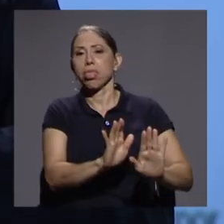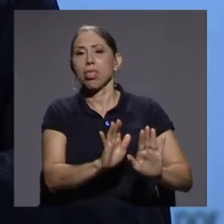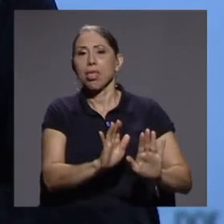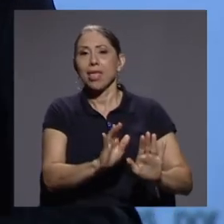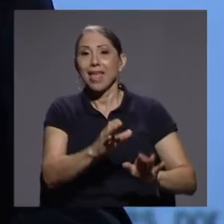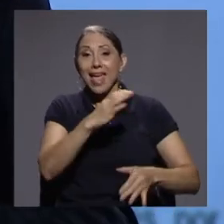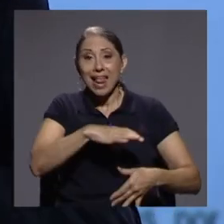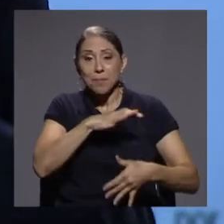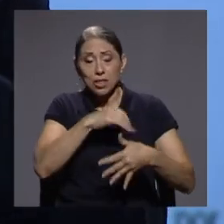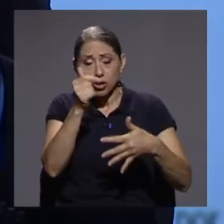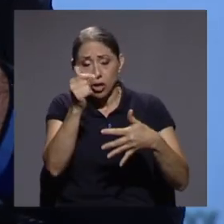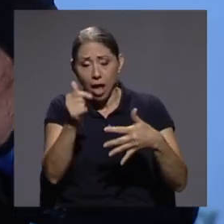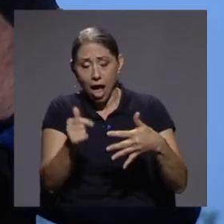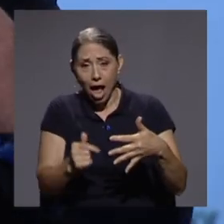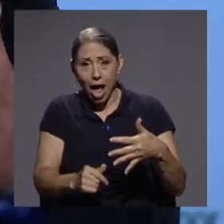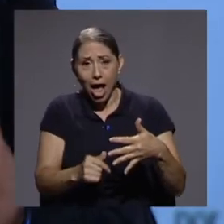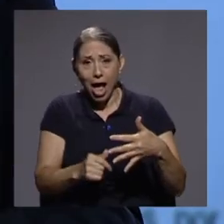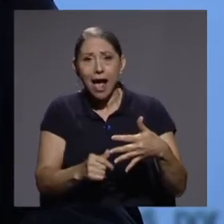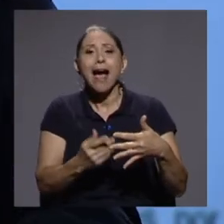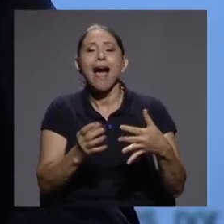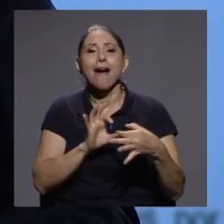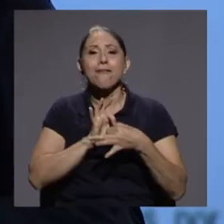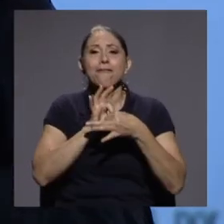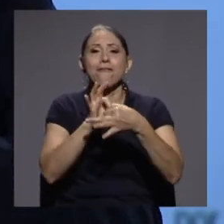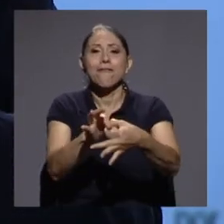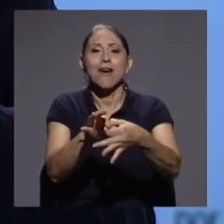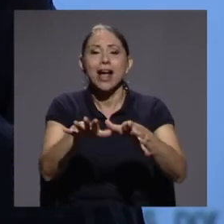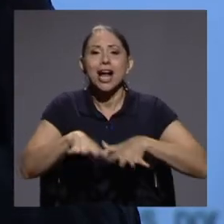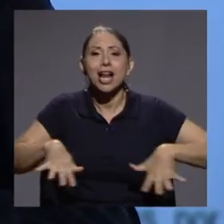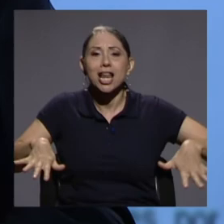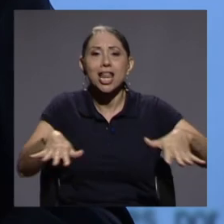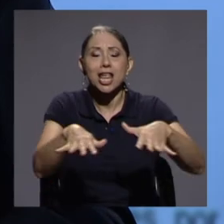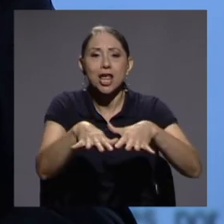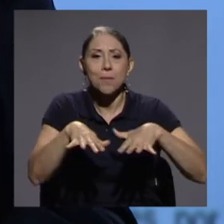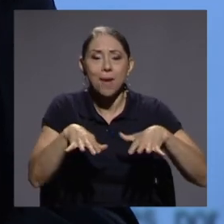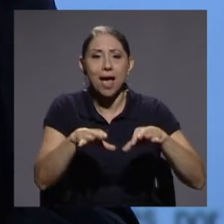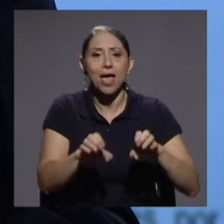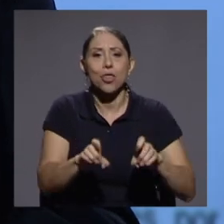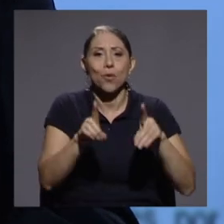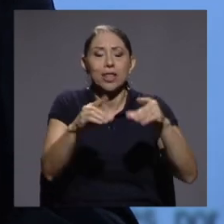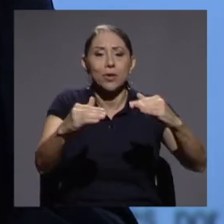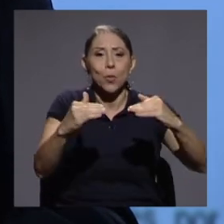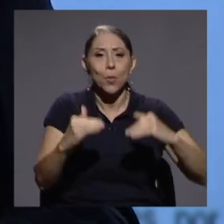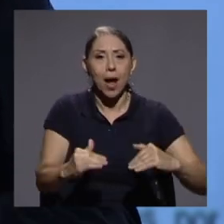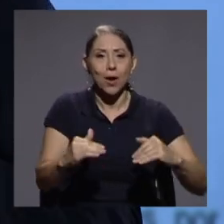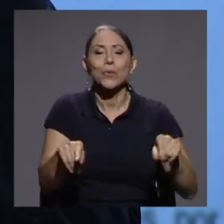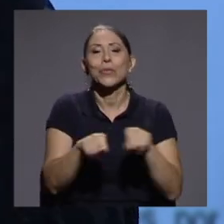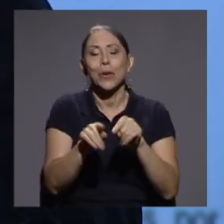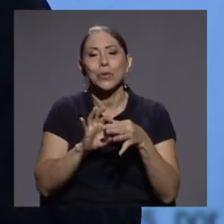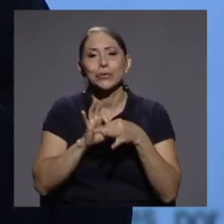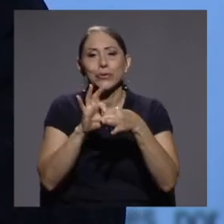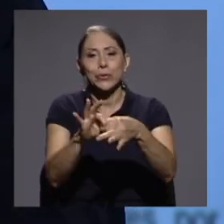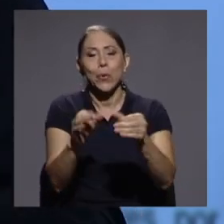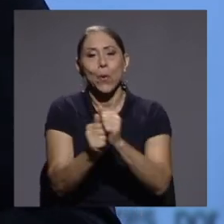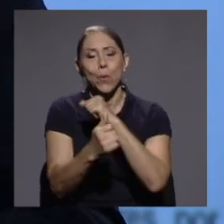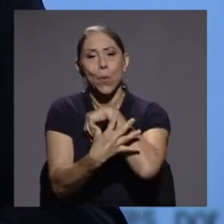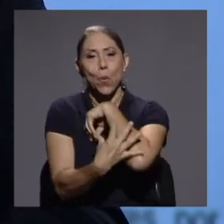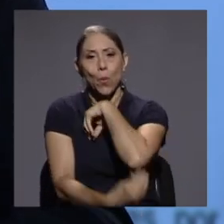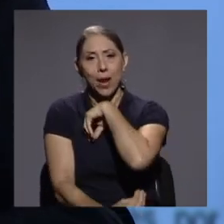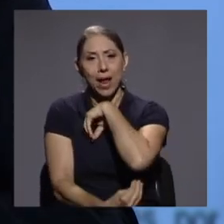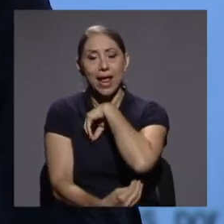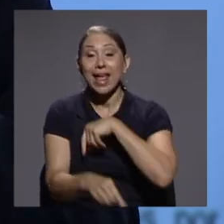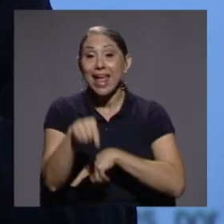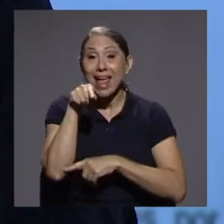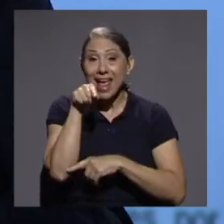terminan vinculando al tema de los climas educativos bajos y al tema de la pobreza. Lo cual repercute